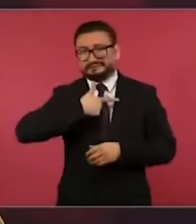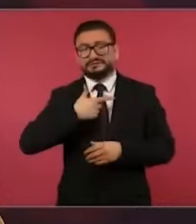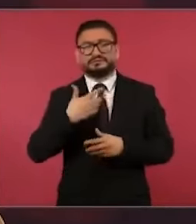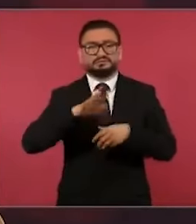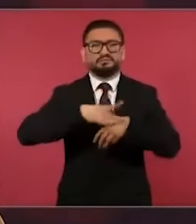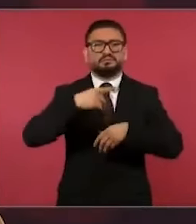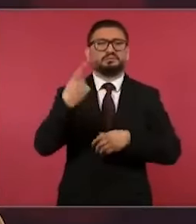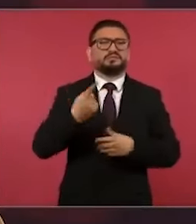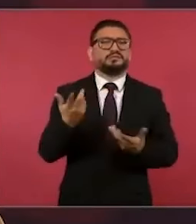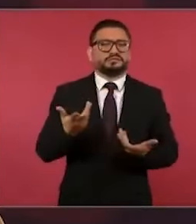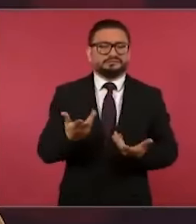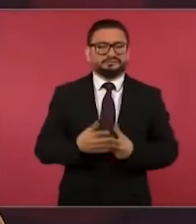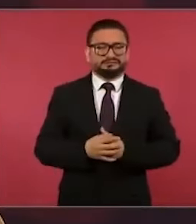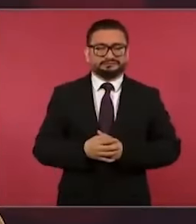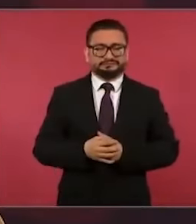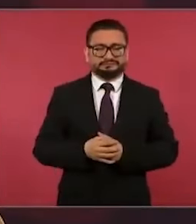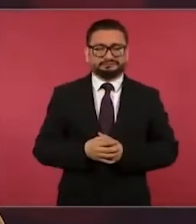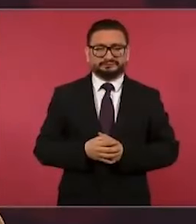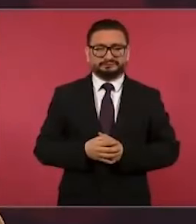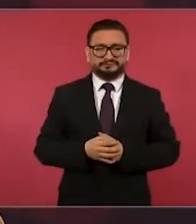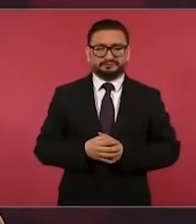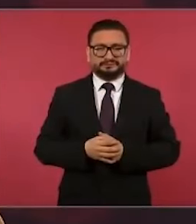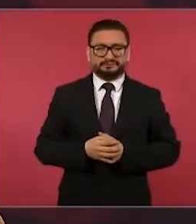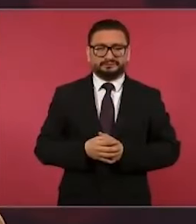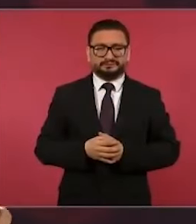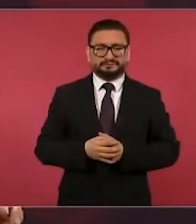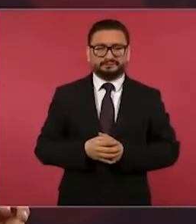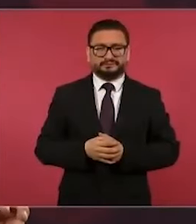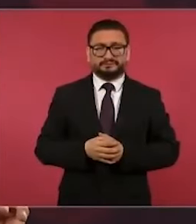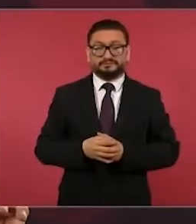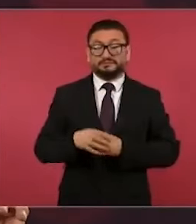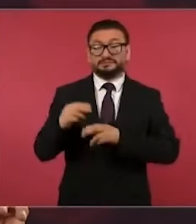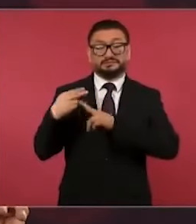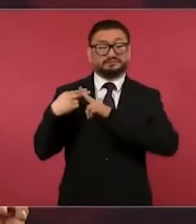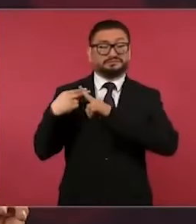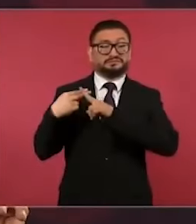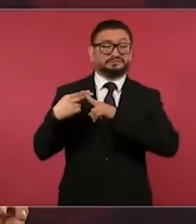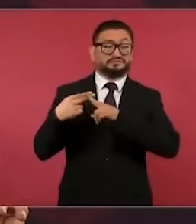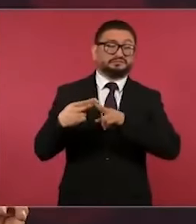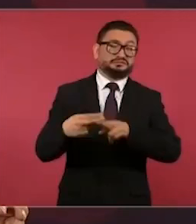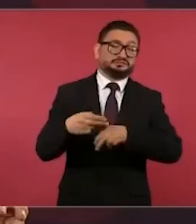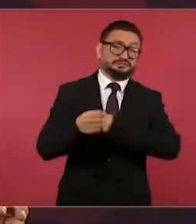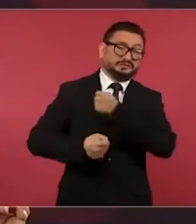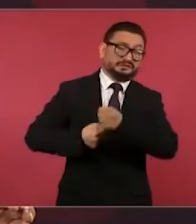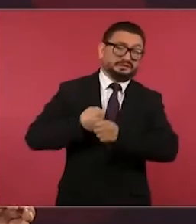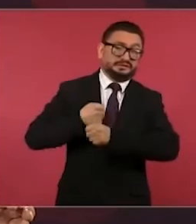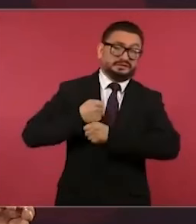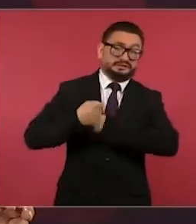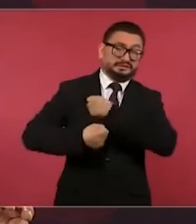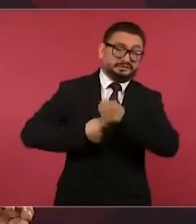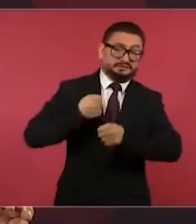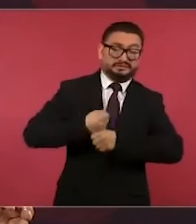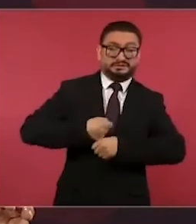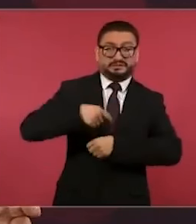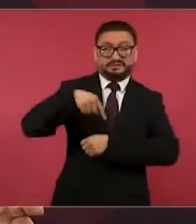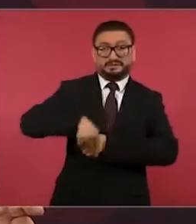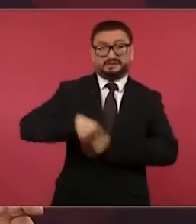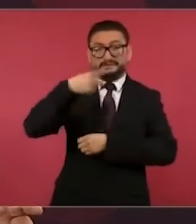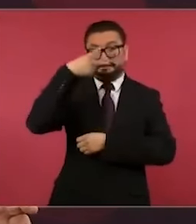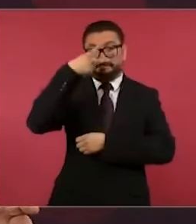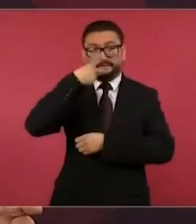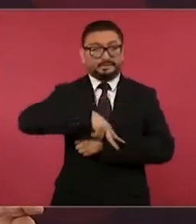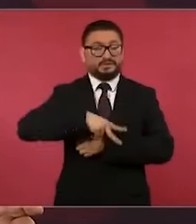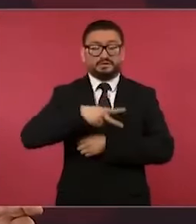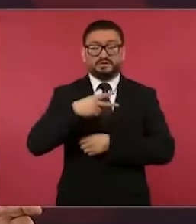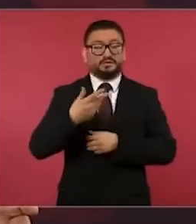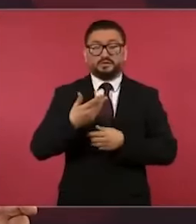por décadas la no tenía,